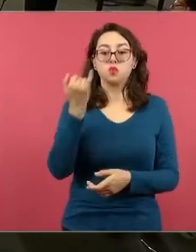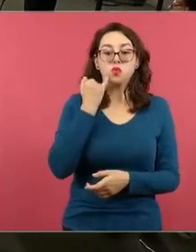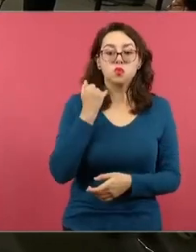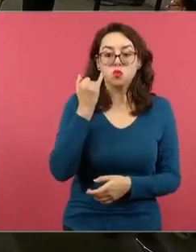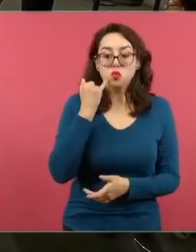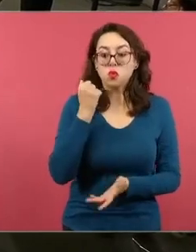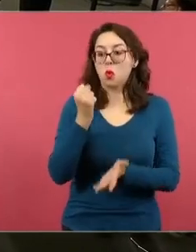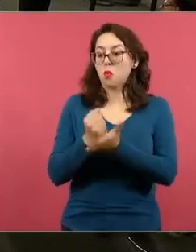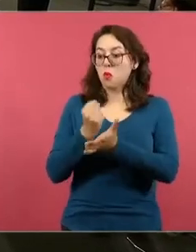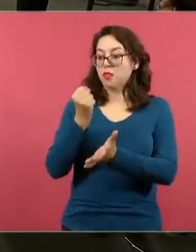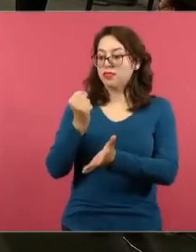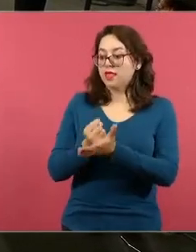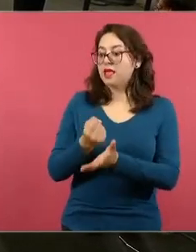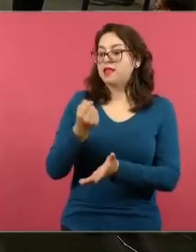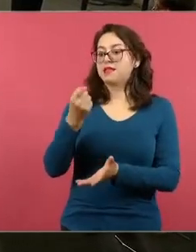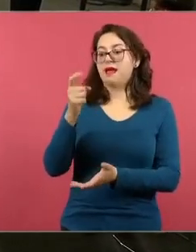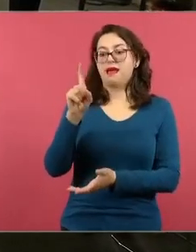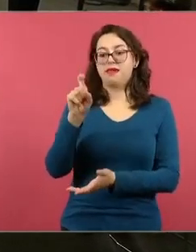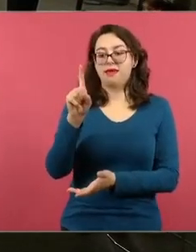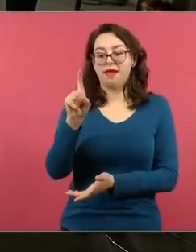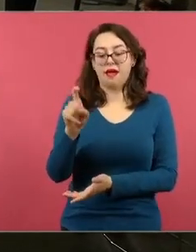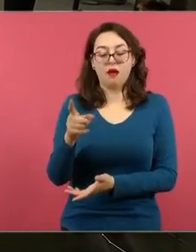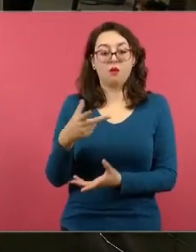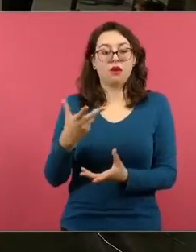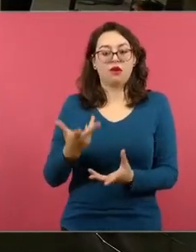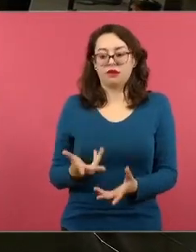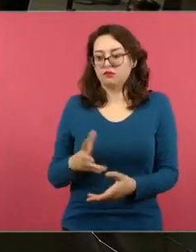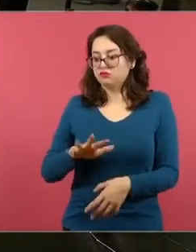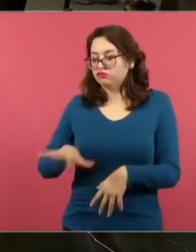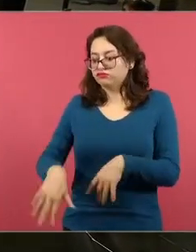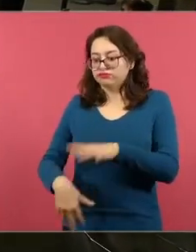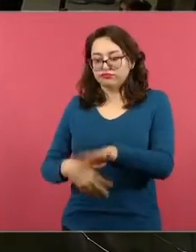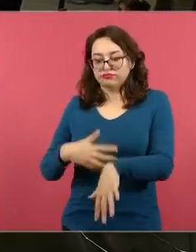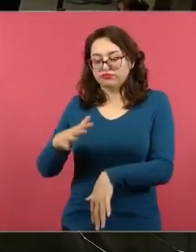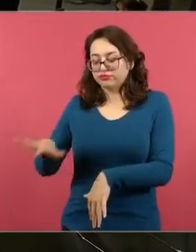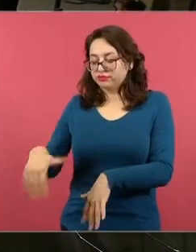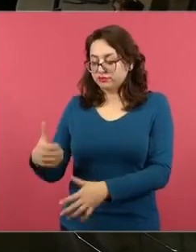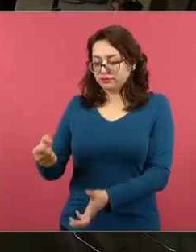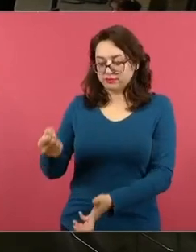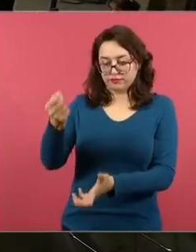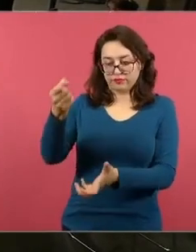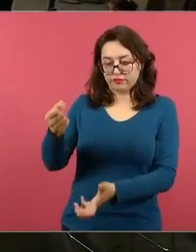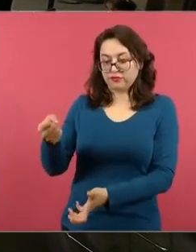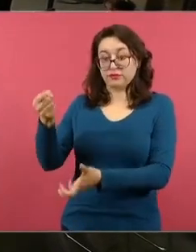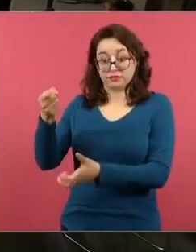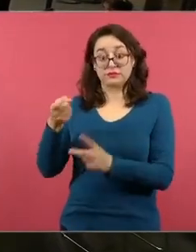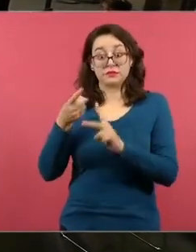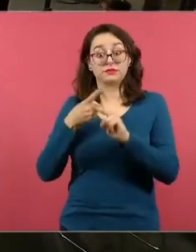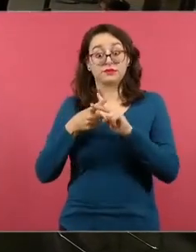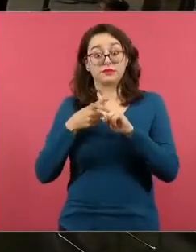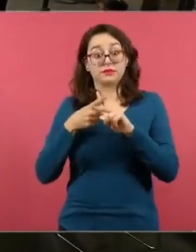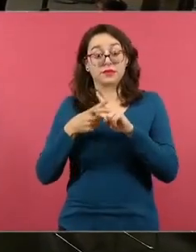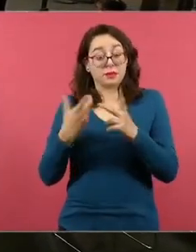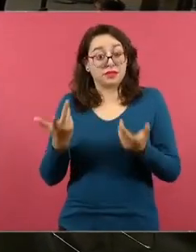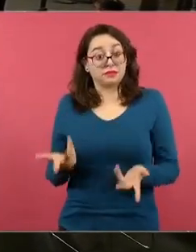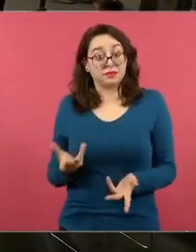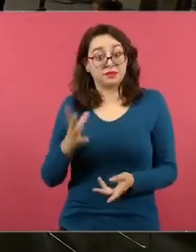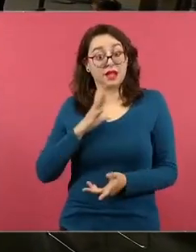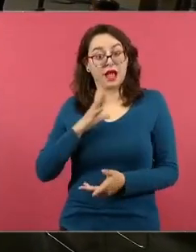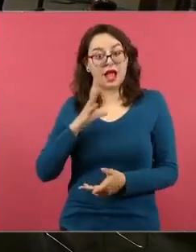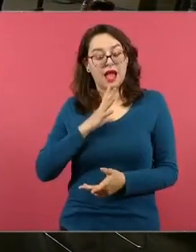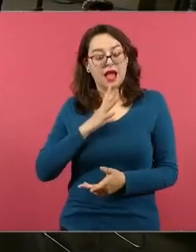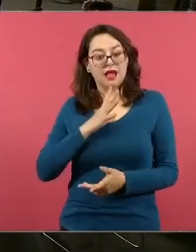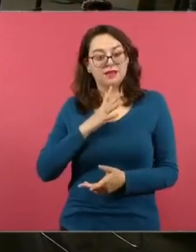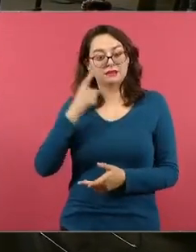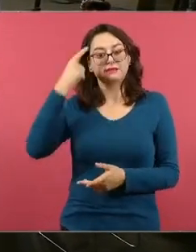ser una botella de agua. Entonces, este aprendizaje de las matemáticas se va a trabajar pero